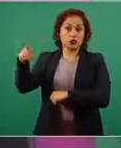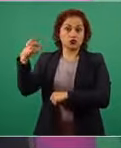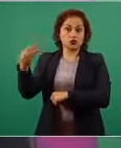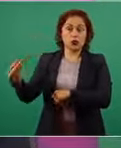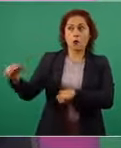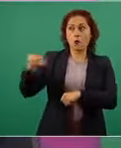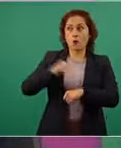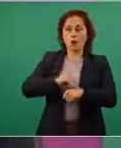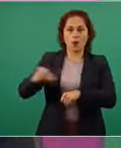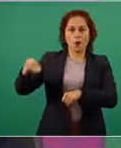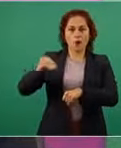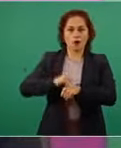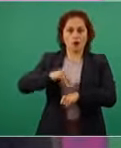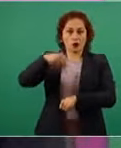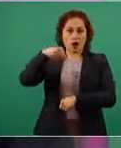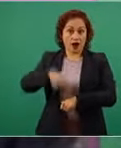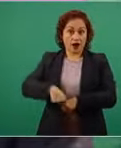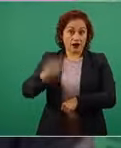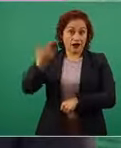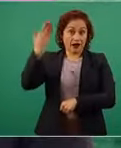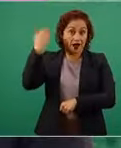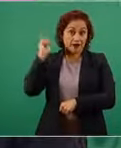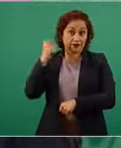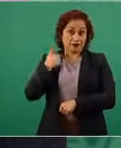el presidente